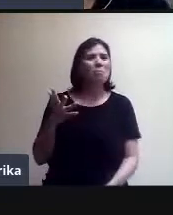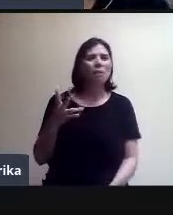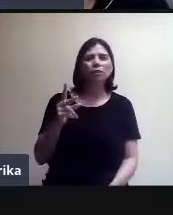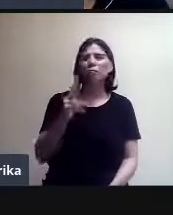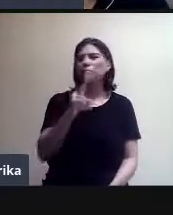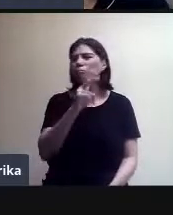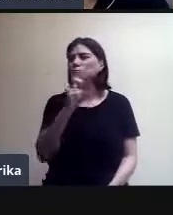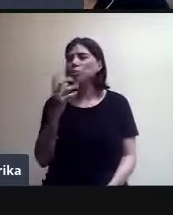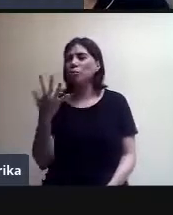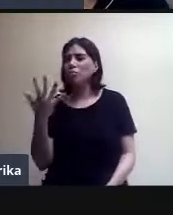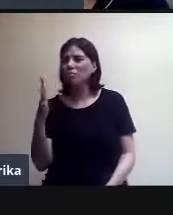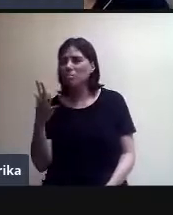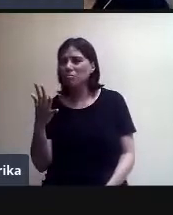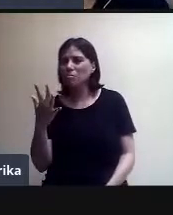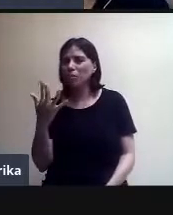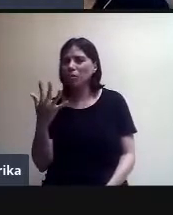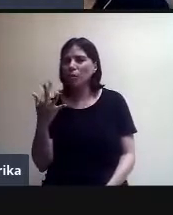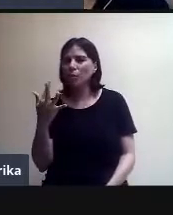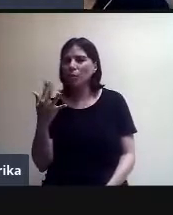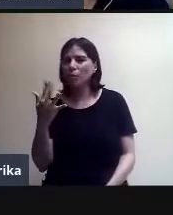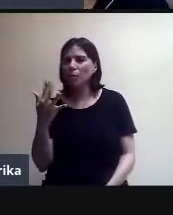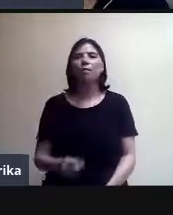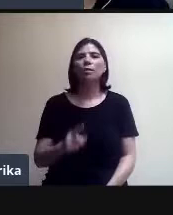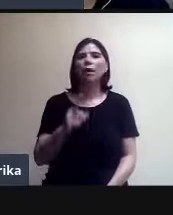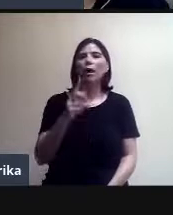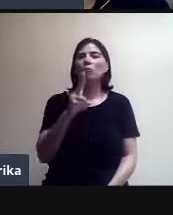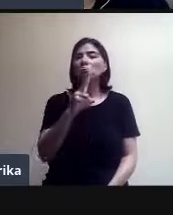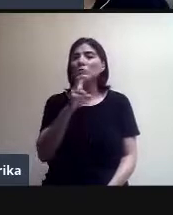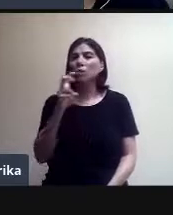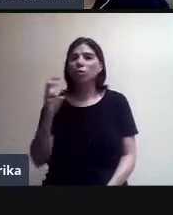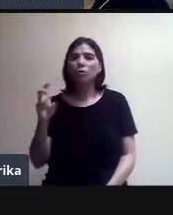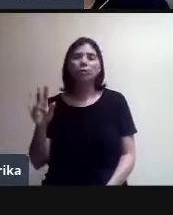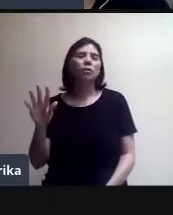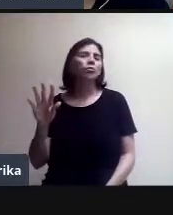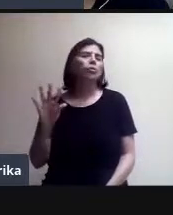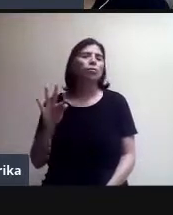250, es decir, está en 240, por ahí,